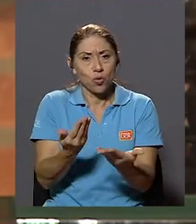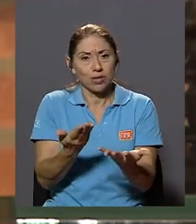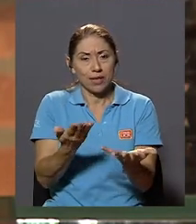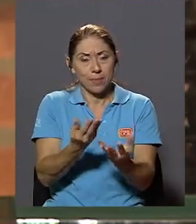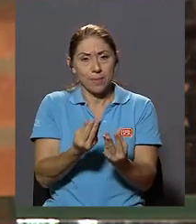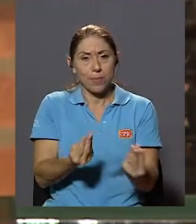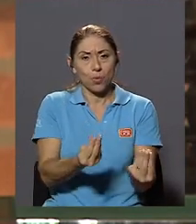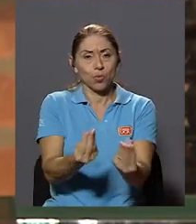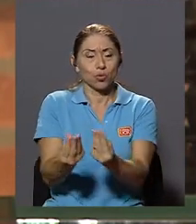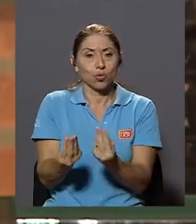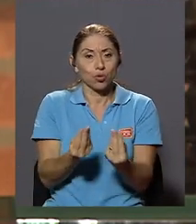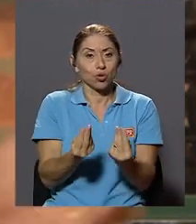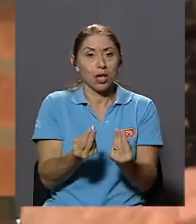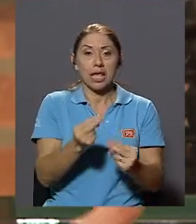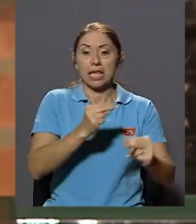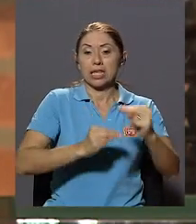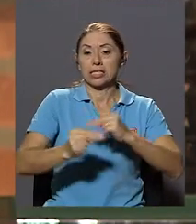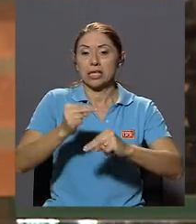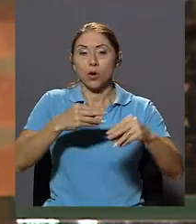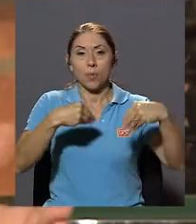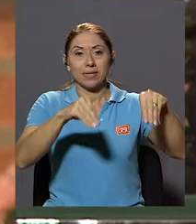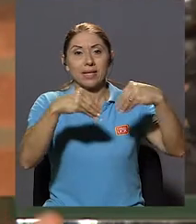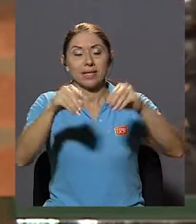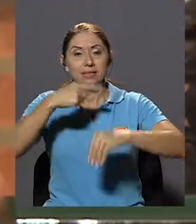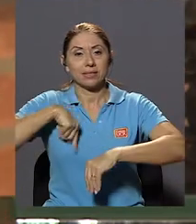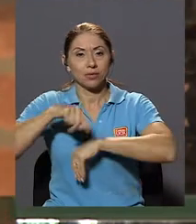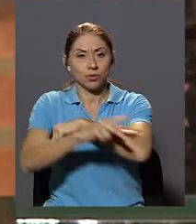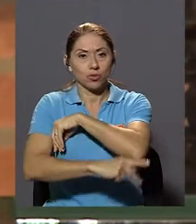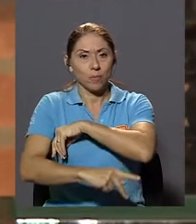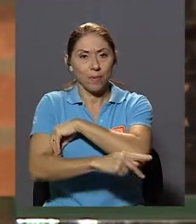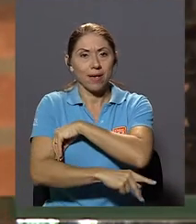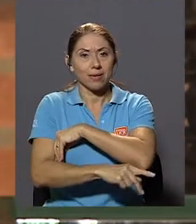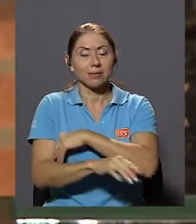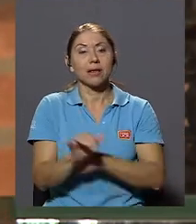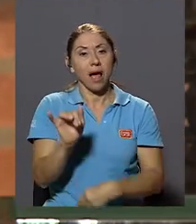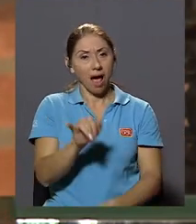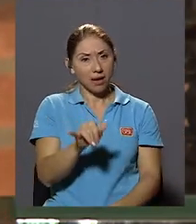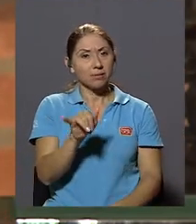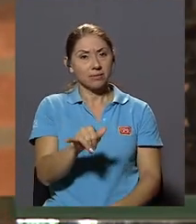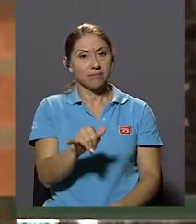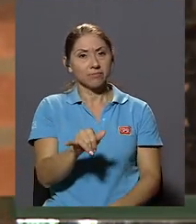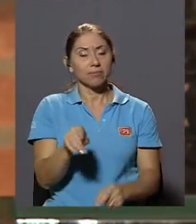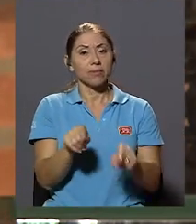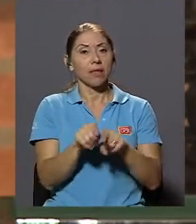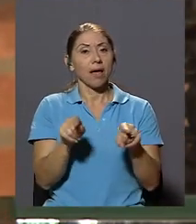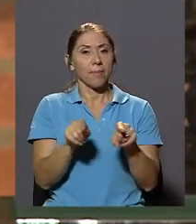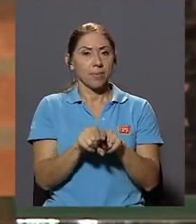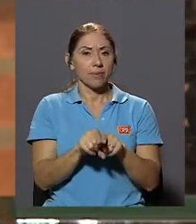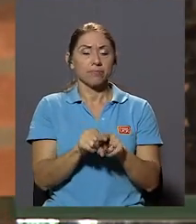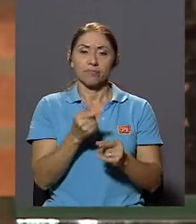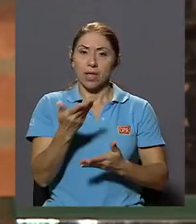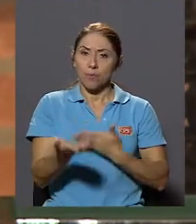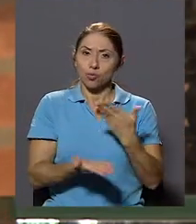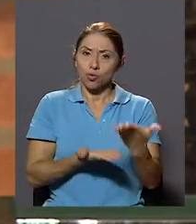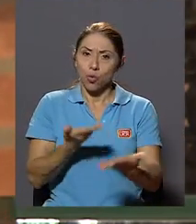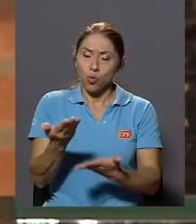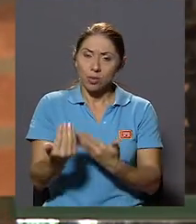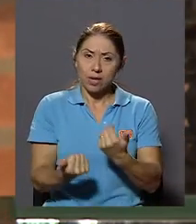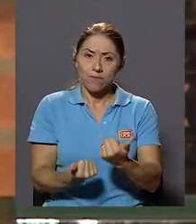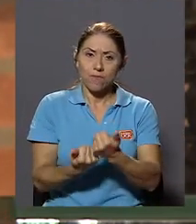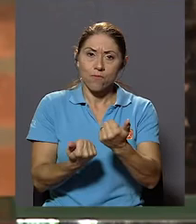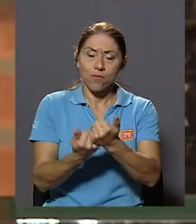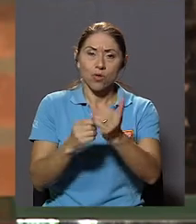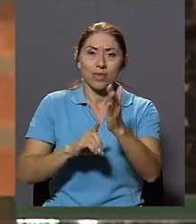Productos Que se comercializan En nuestro país Así Hemos contribuido También Al desarrollo